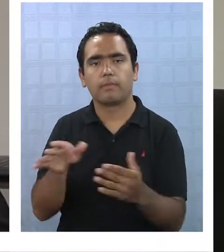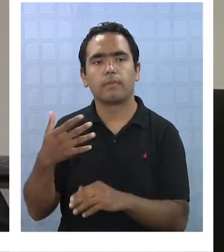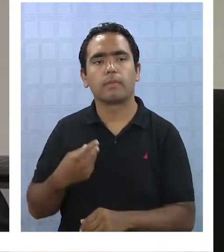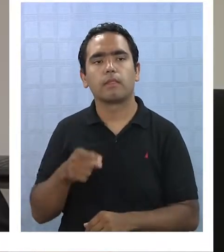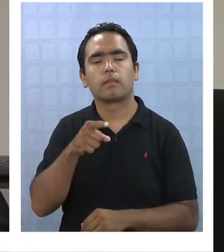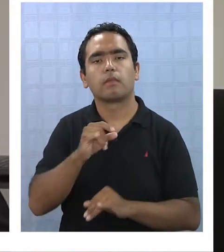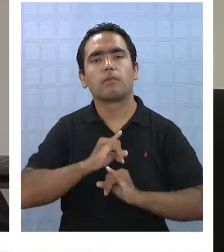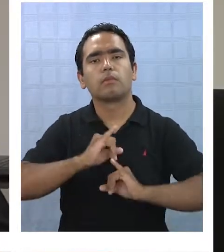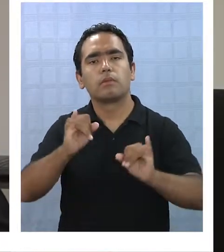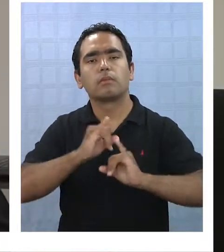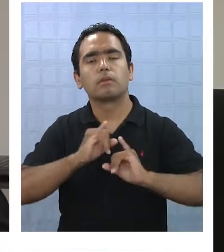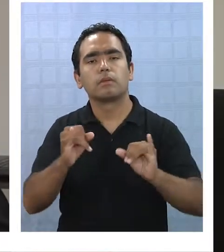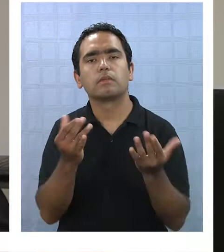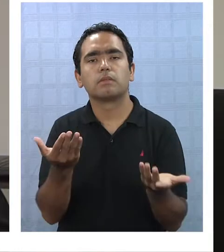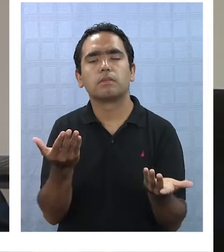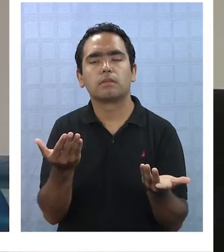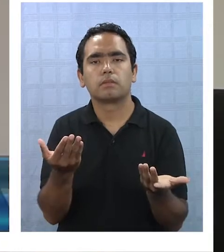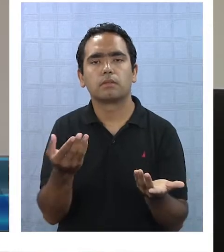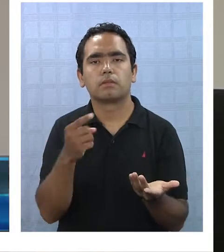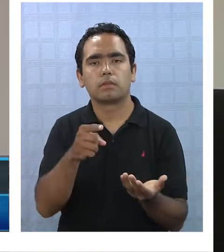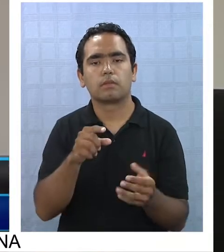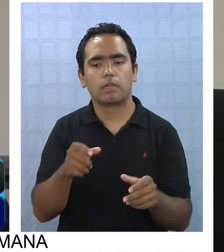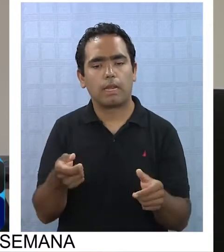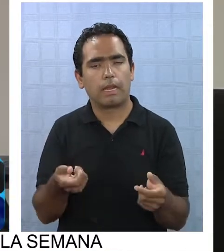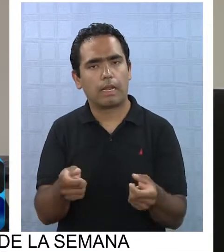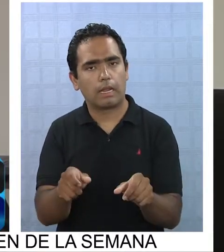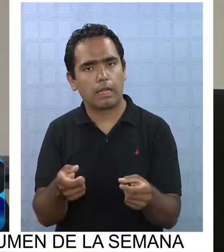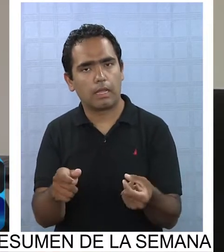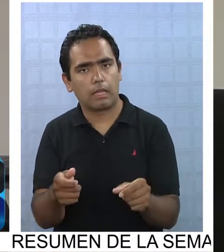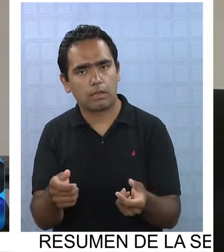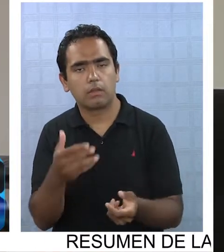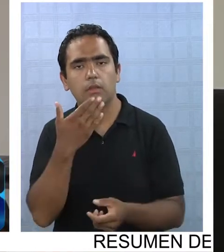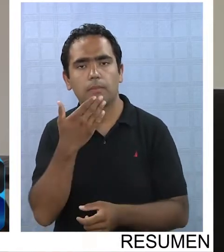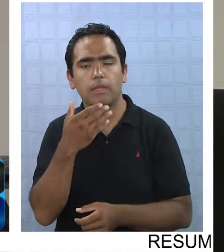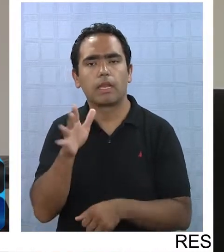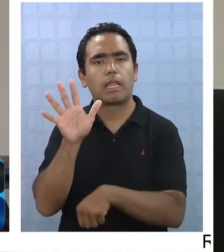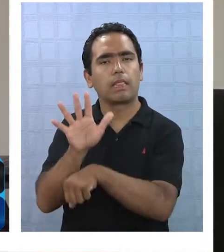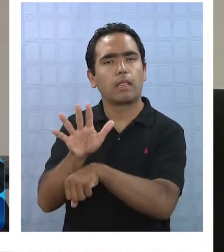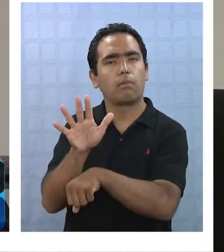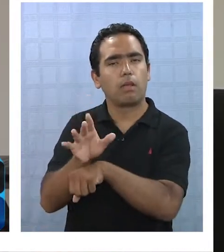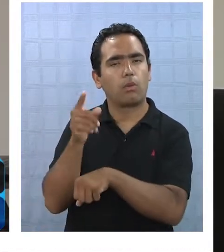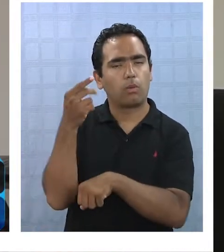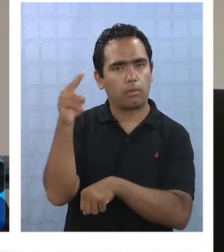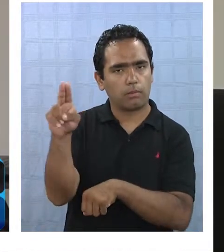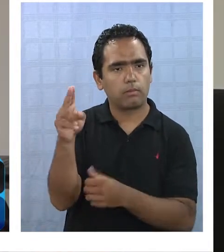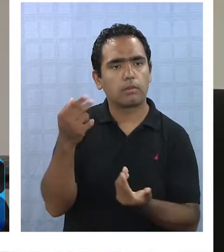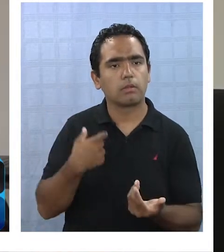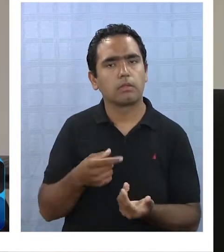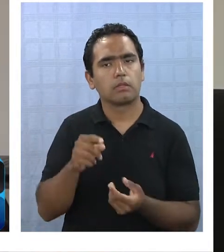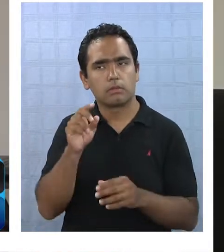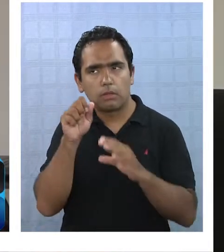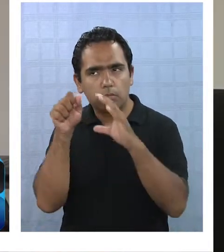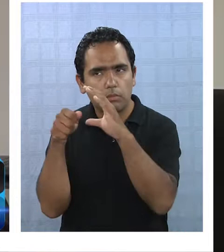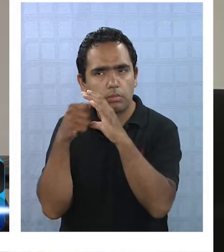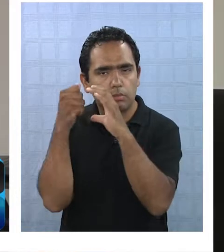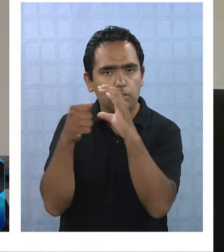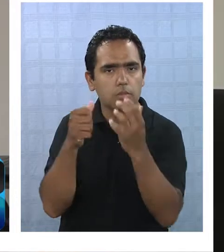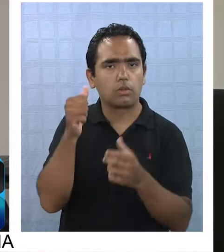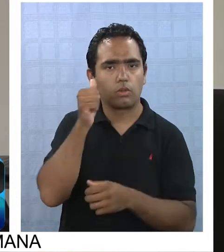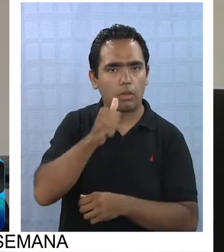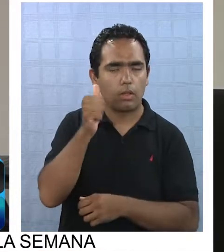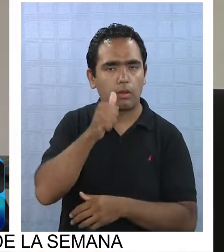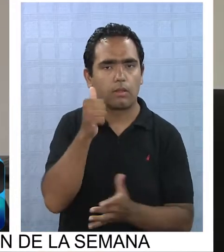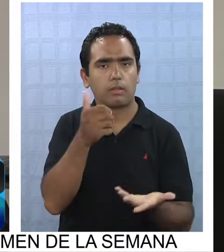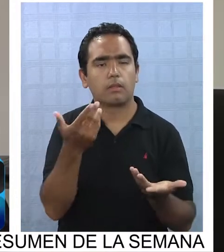las radioemisoras que están también en el Tamarugal, reportando o haciendo seguimiento a los eventos diariamente,